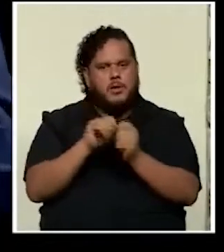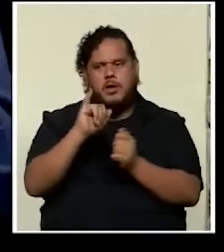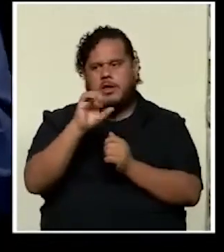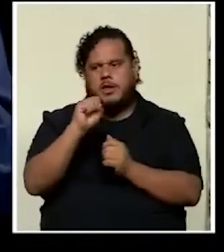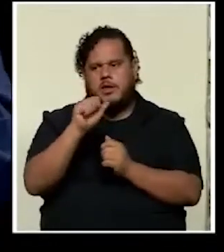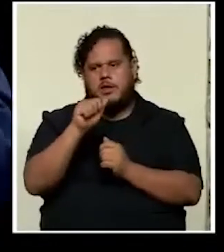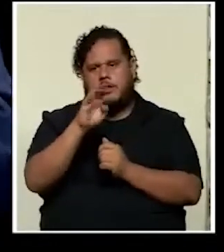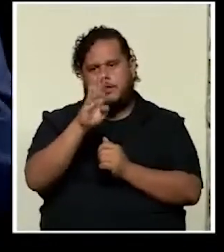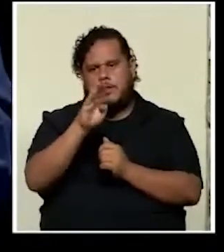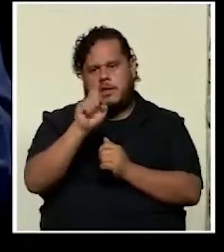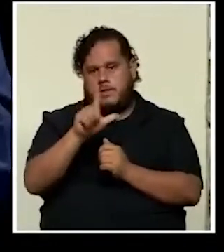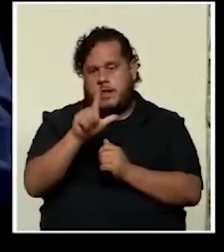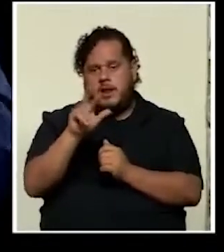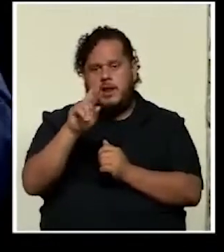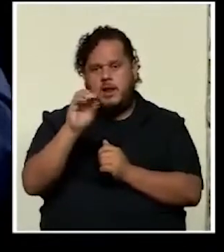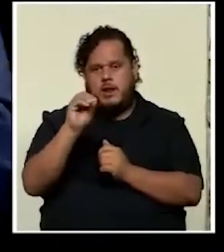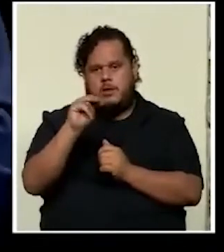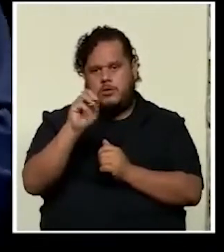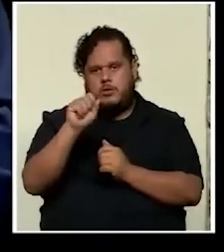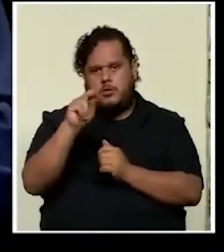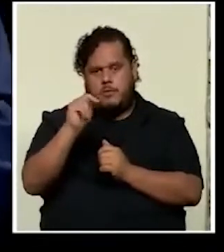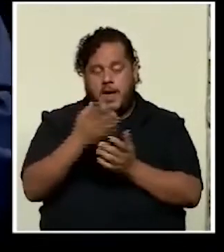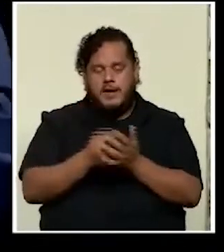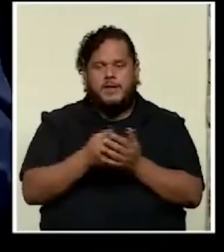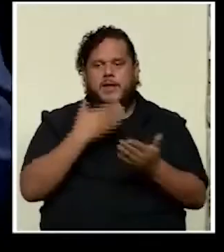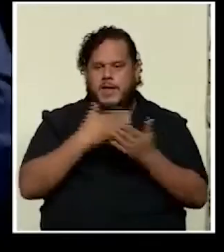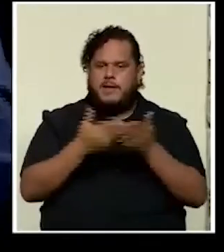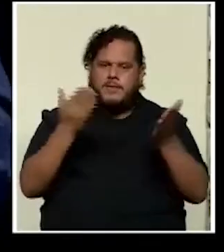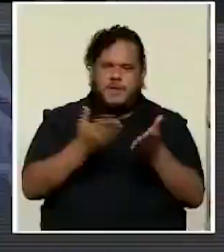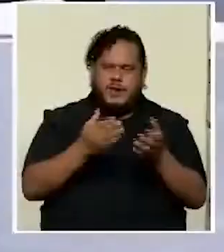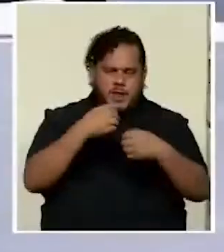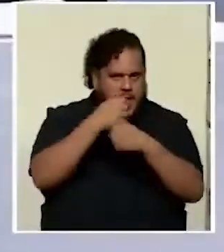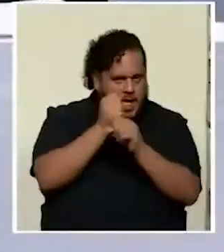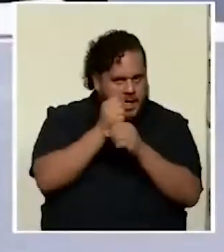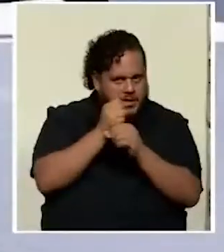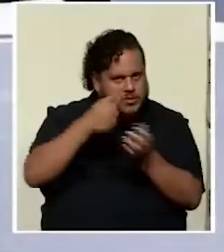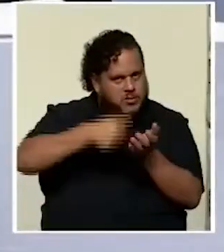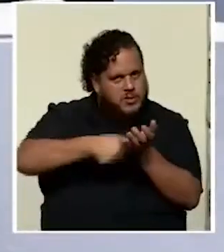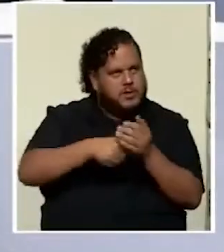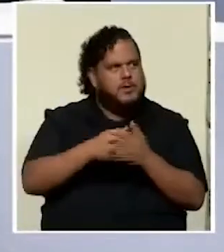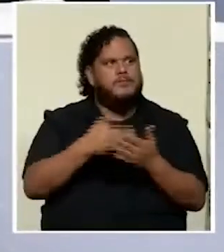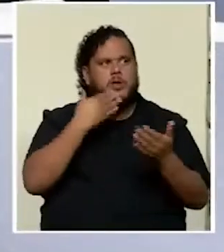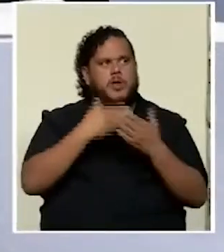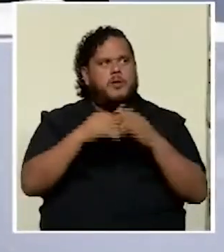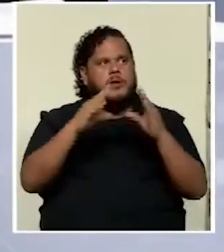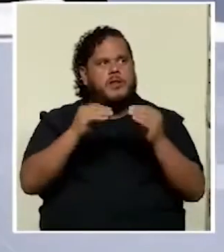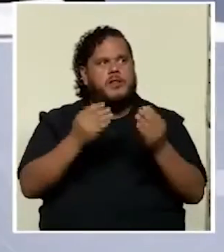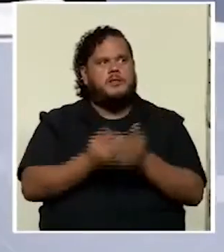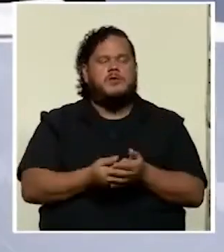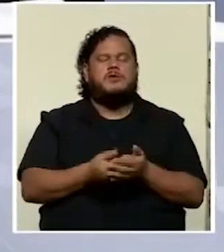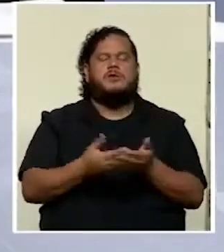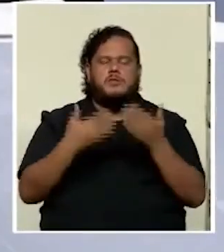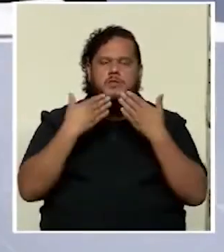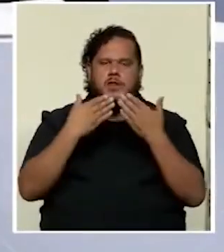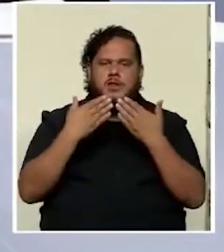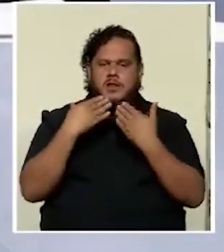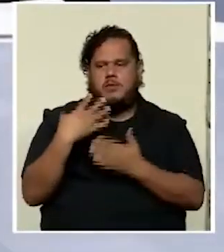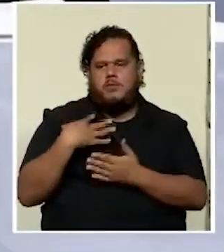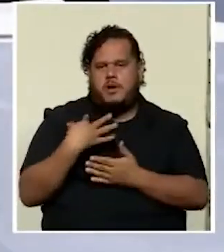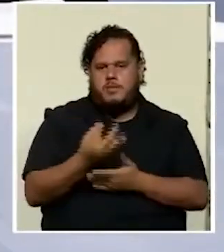Isabel Román buenas noches Isabel bienvenida a suma electoral buenas noches Ernesto muchas gracias por la invitación